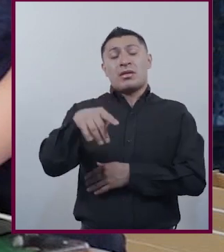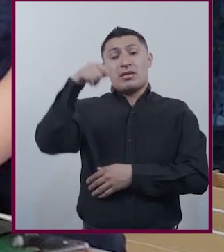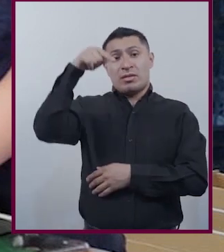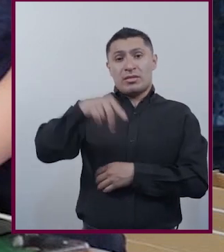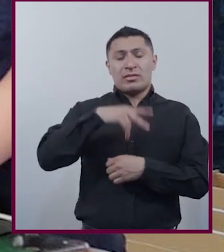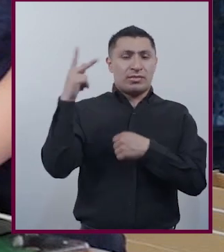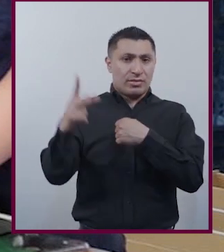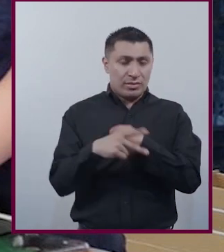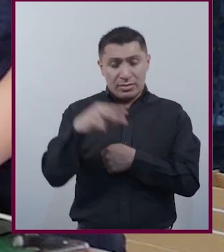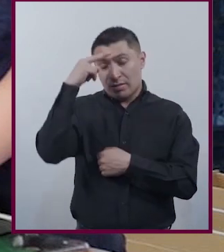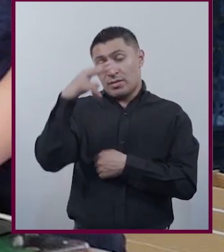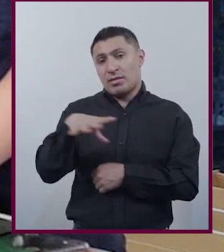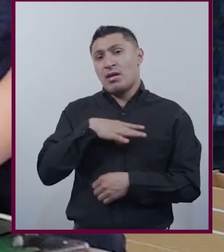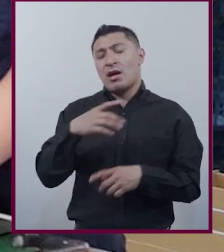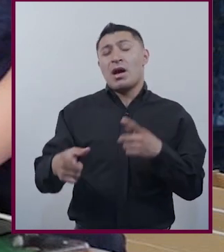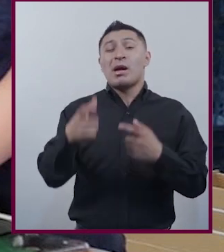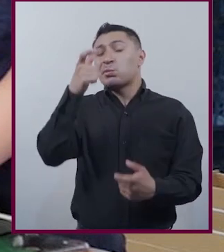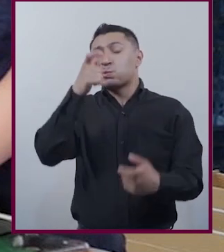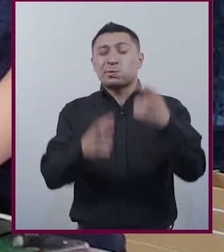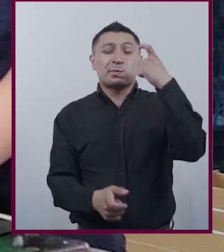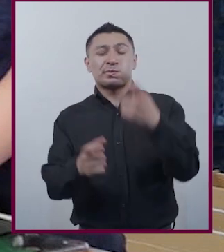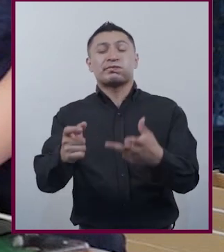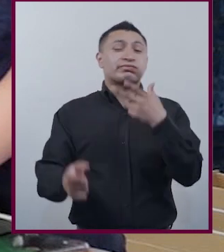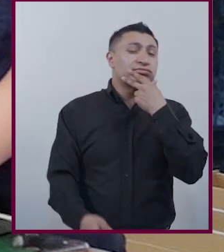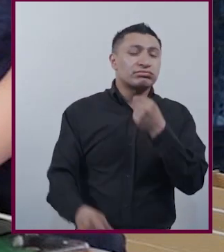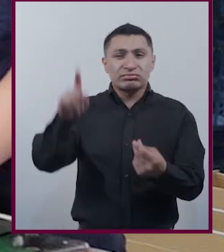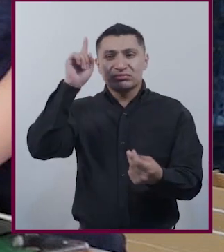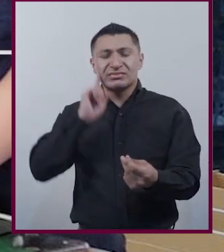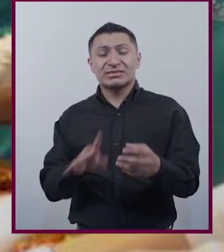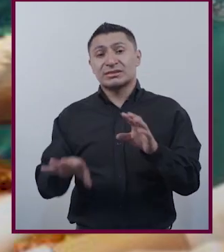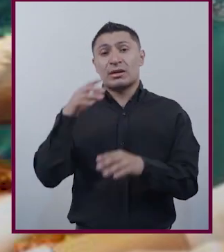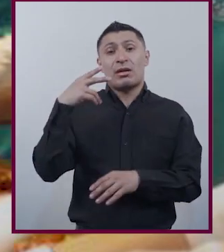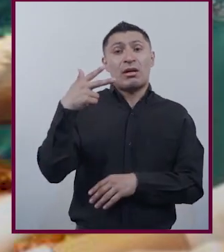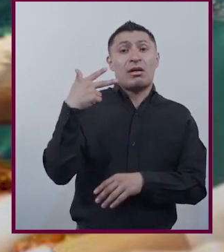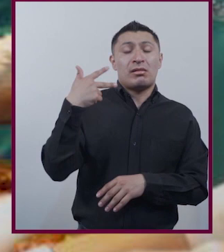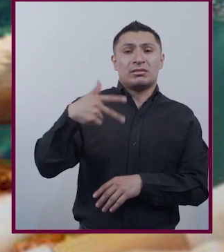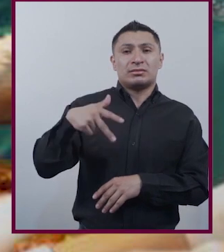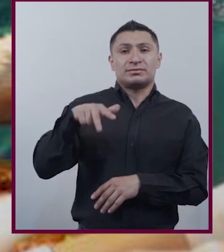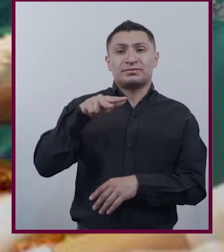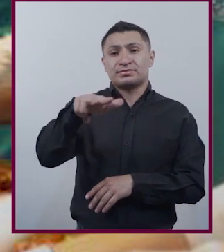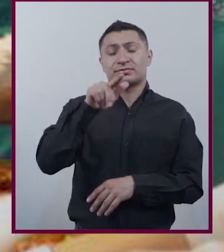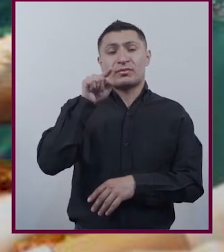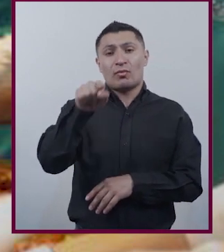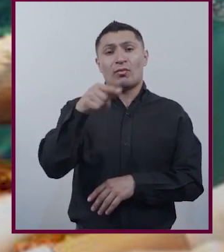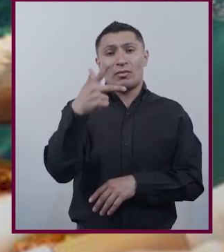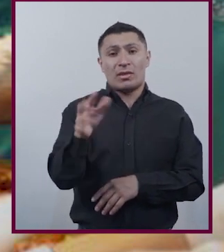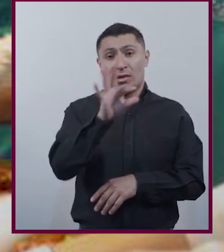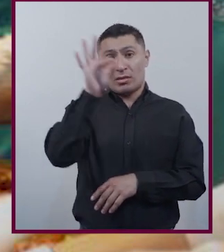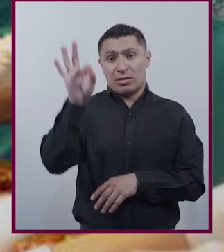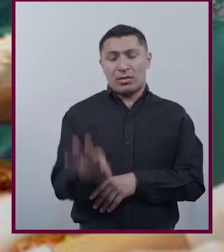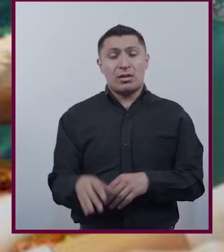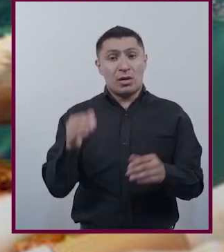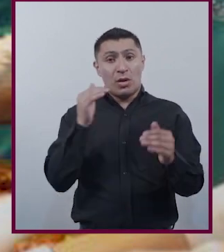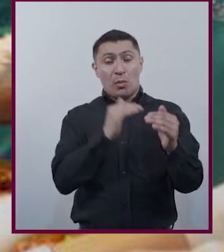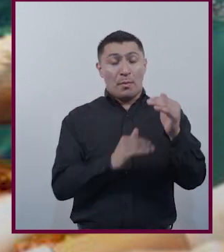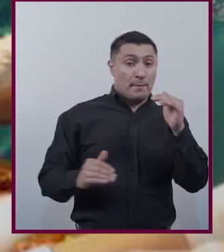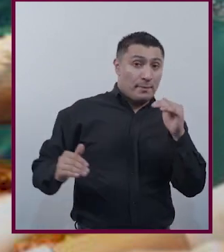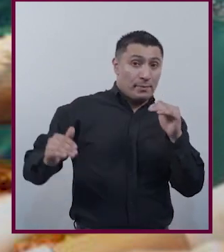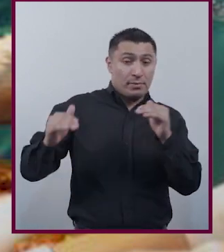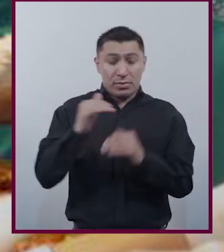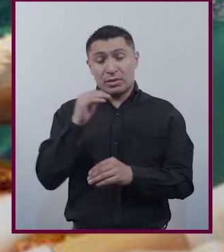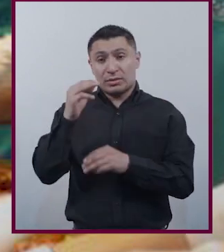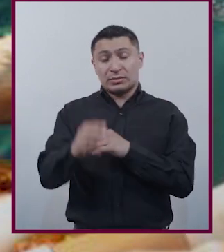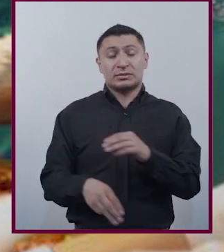nuestro país La brecha salarial entre mujeres y hombres Es de 18.8% Muy por encima del